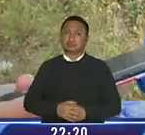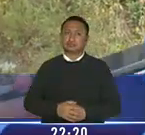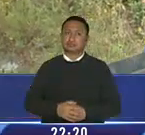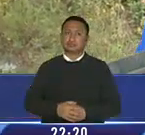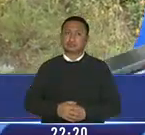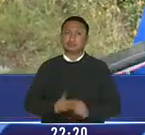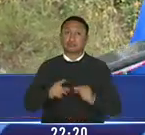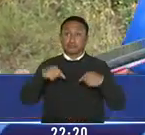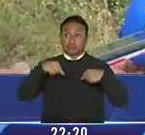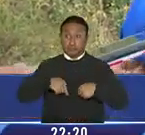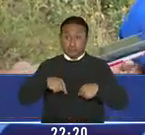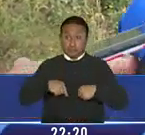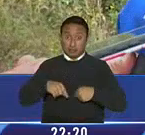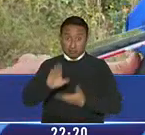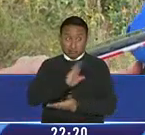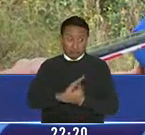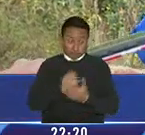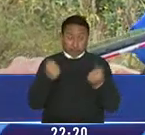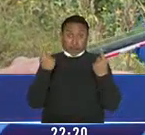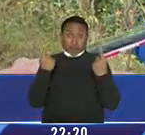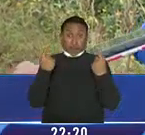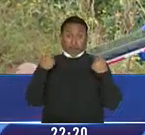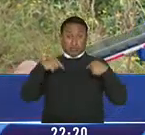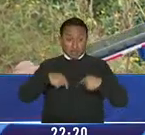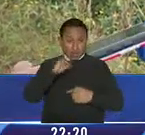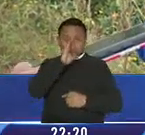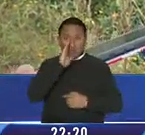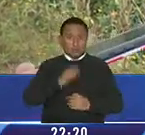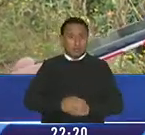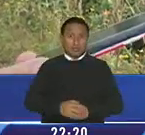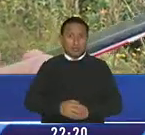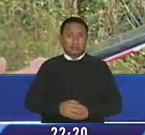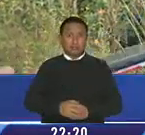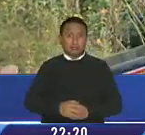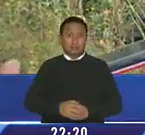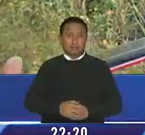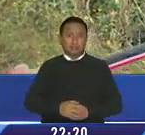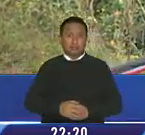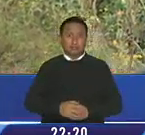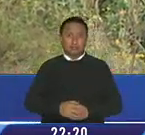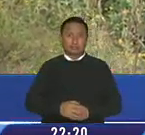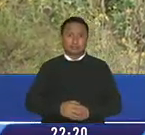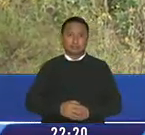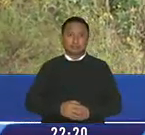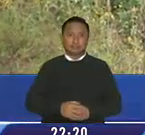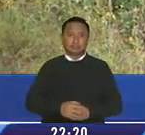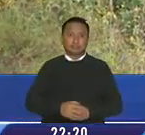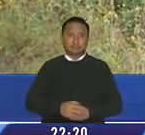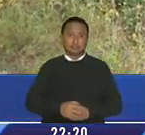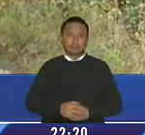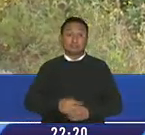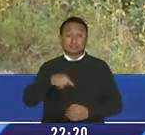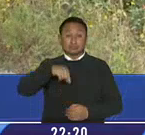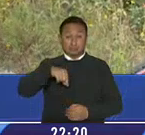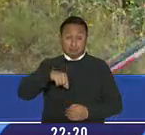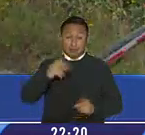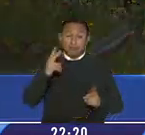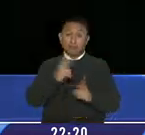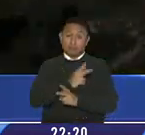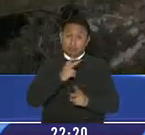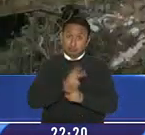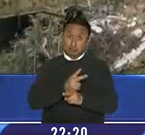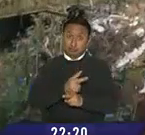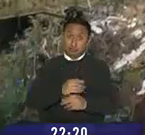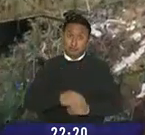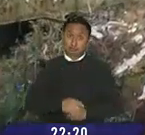sorpresa para hasta para el barrio porque nunca ha pasado esta situación y es un poco peligroso siempre ha